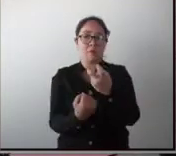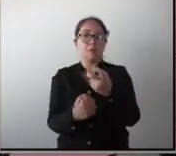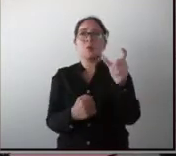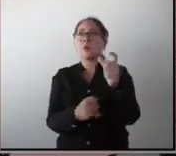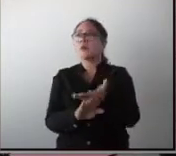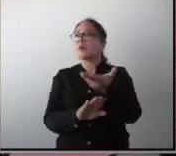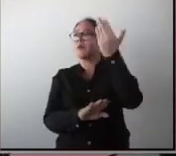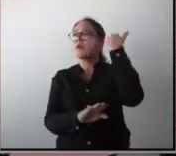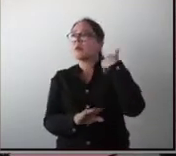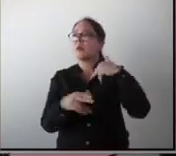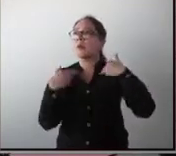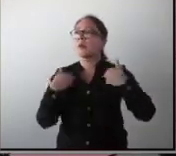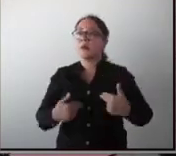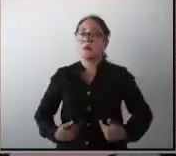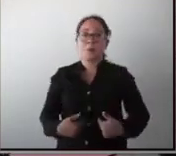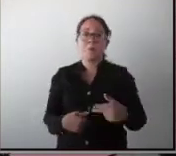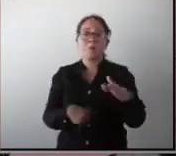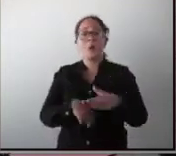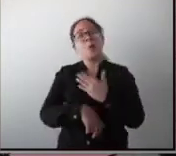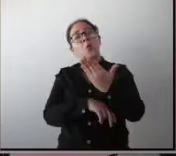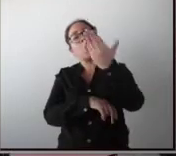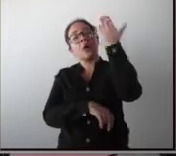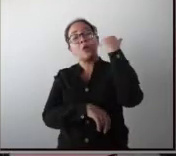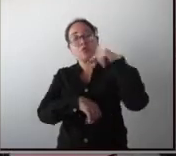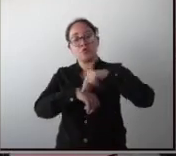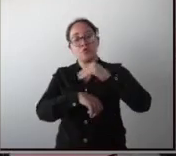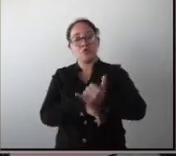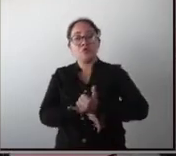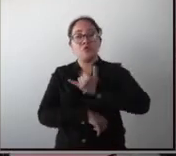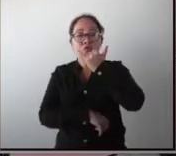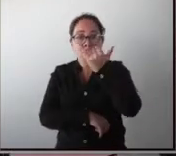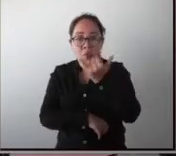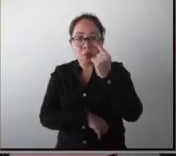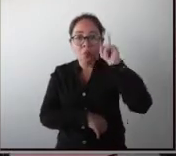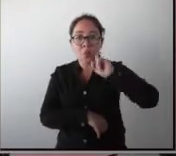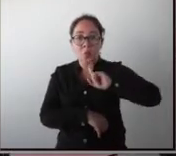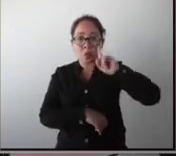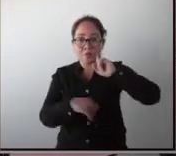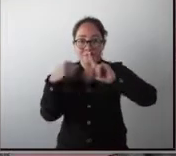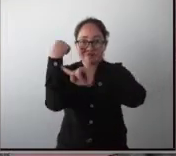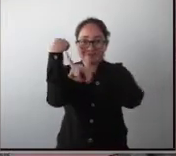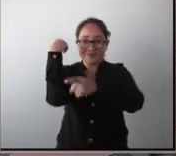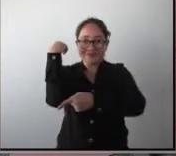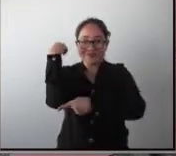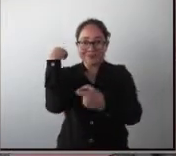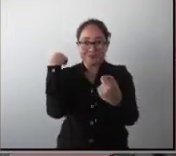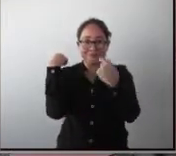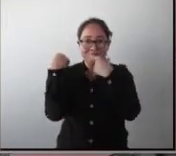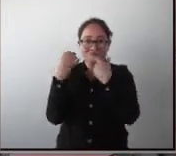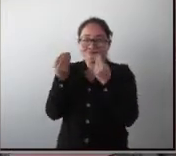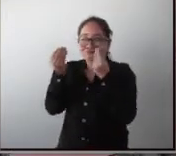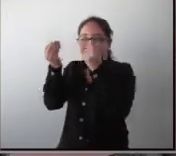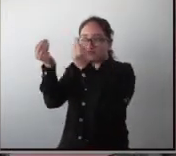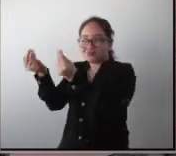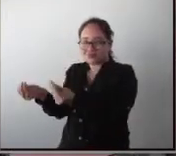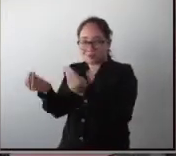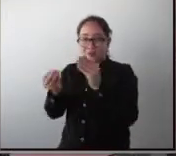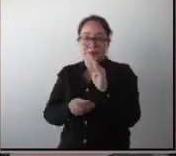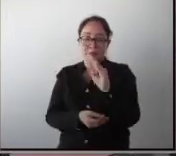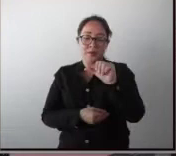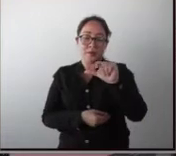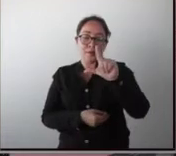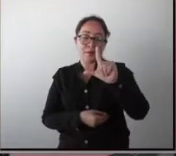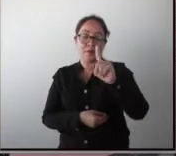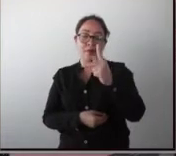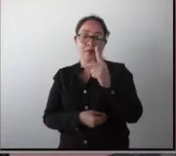el humano por un error médico. A mujeres embarazadas se les dio valproato. Mujeres embarazadas que